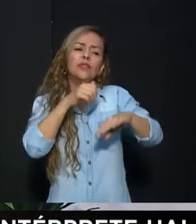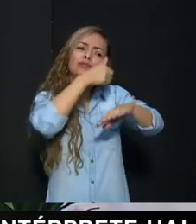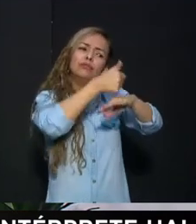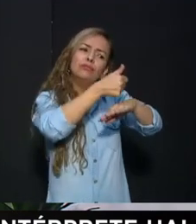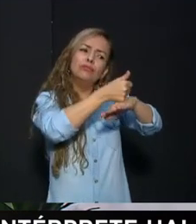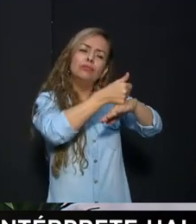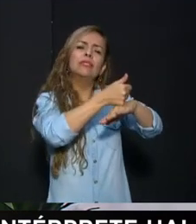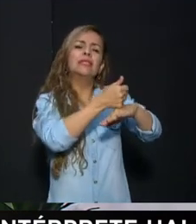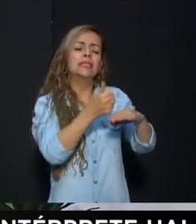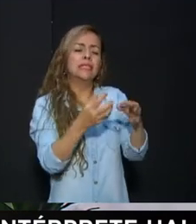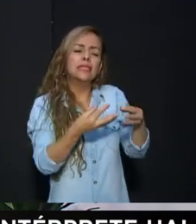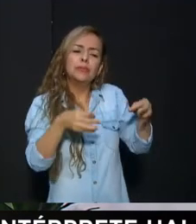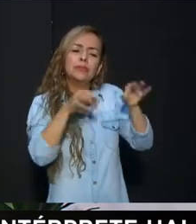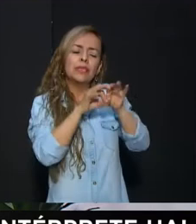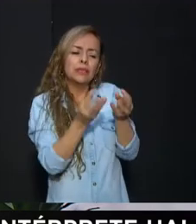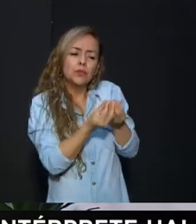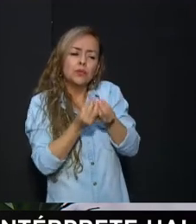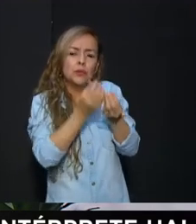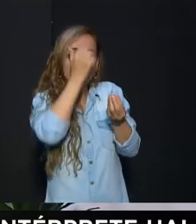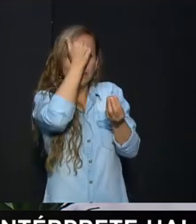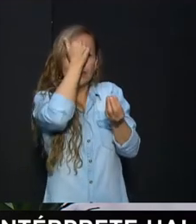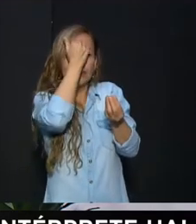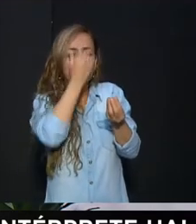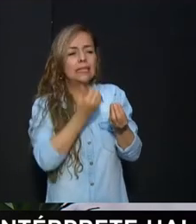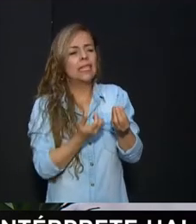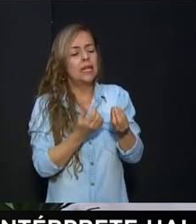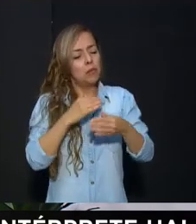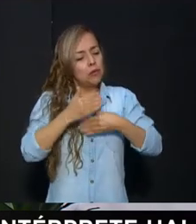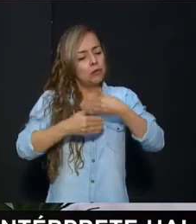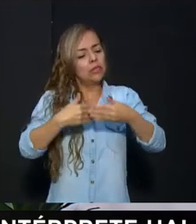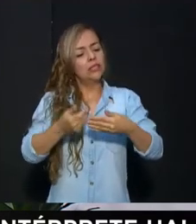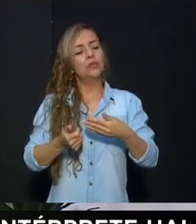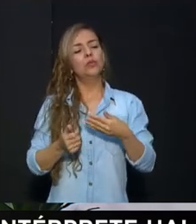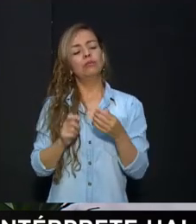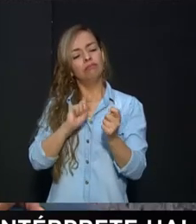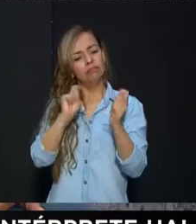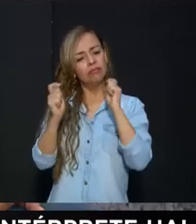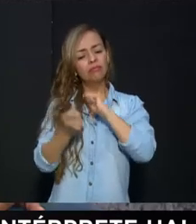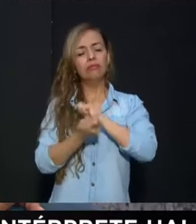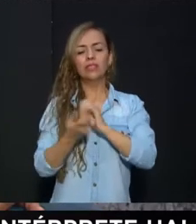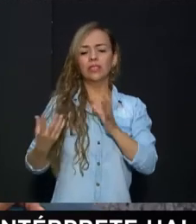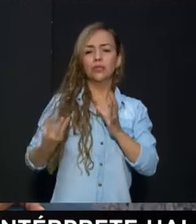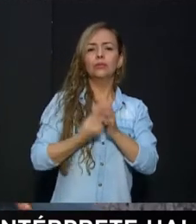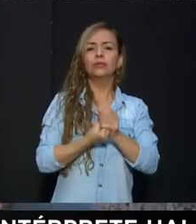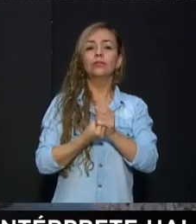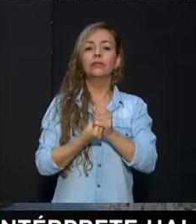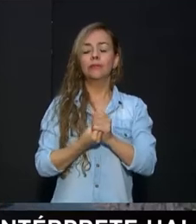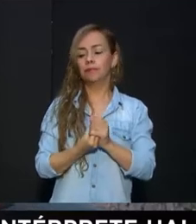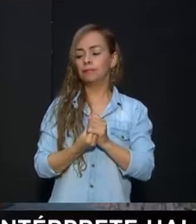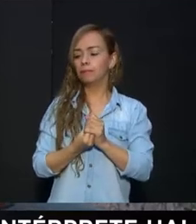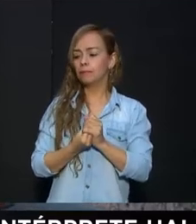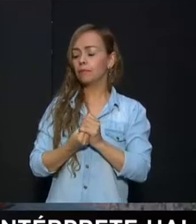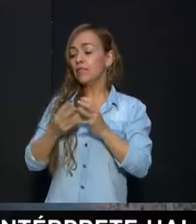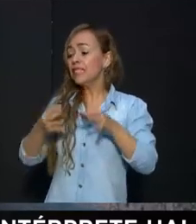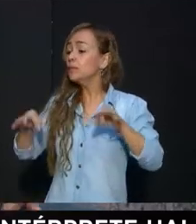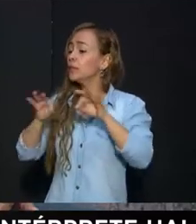Y los docentes en este proceso de transformación y de inclusión educativa Bueno, primero quiero aportar el porqué es necesario que la educación clásica se